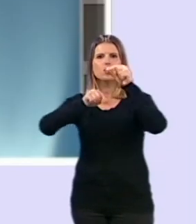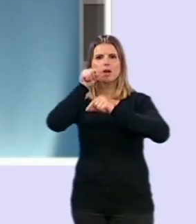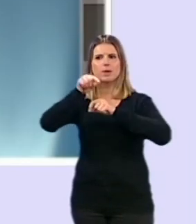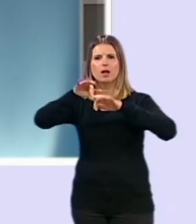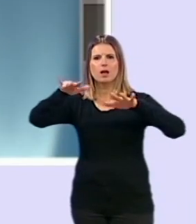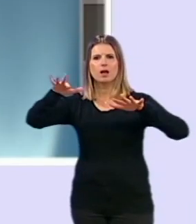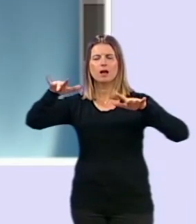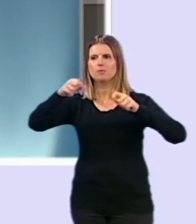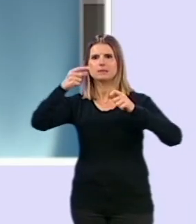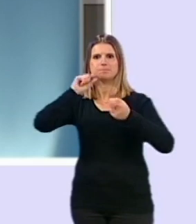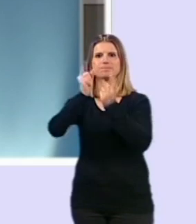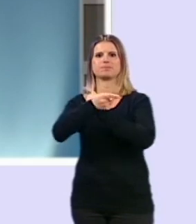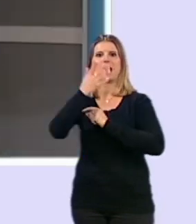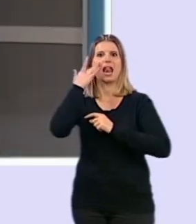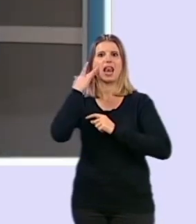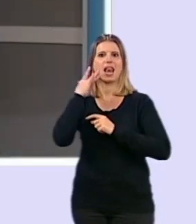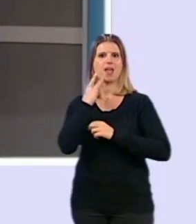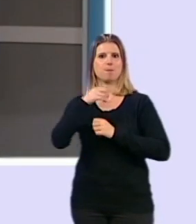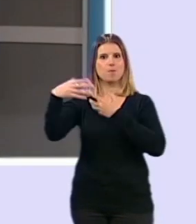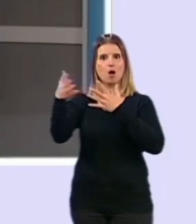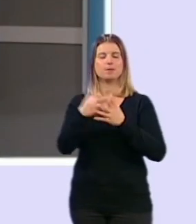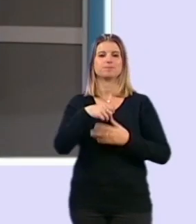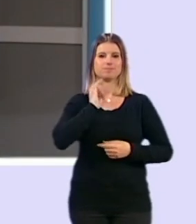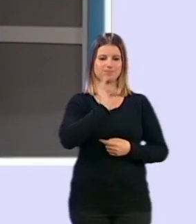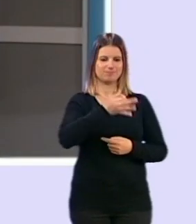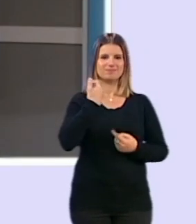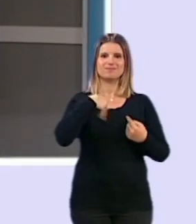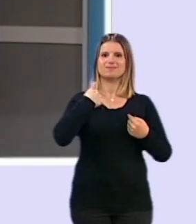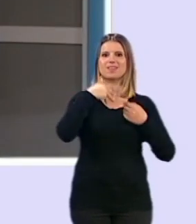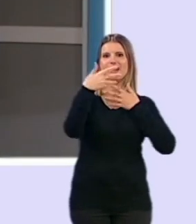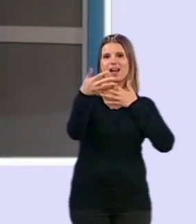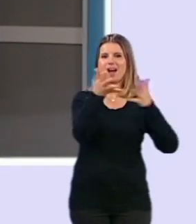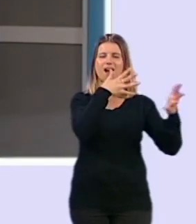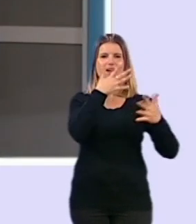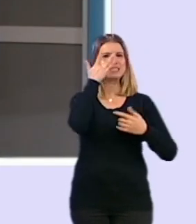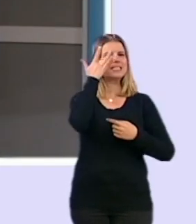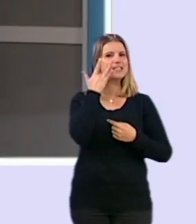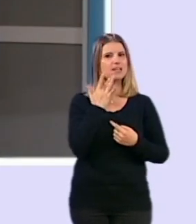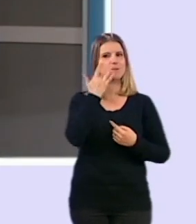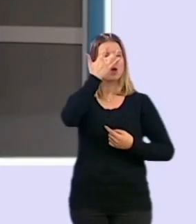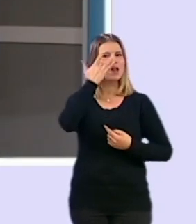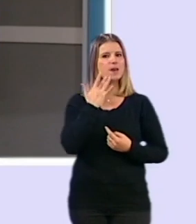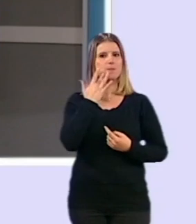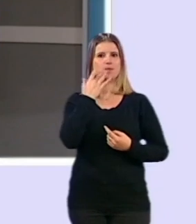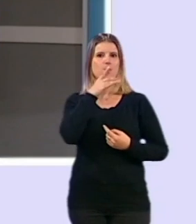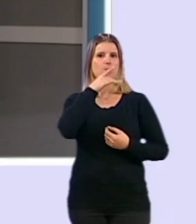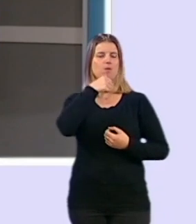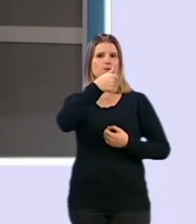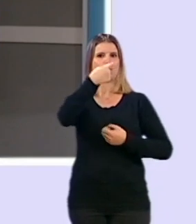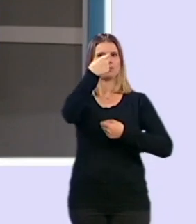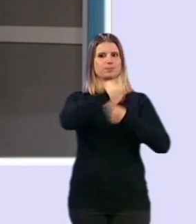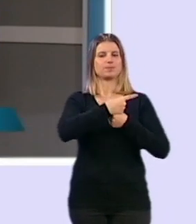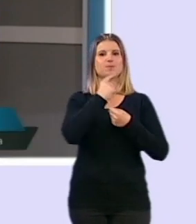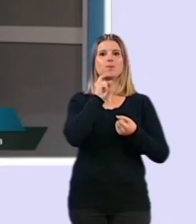es aire limpio ya. Es aire limpio, efectivamente, y tenemos, como se suele hablar, el aire limpio que marca la estación de